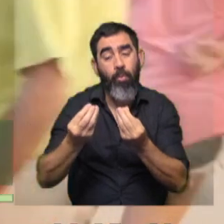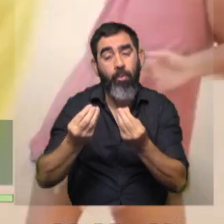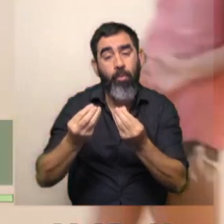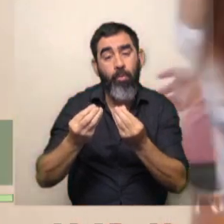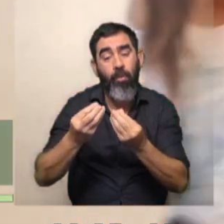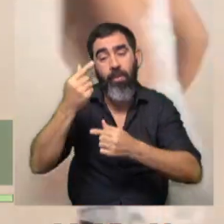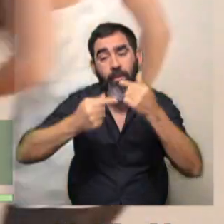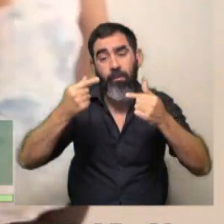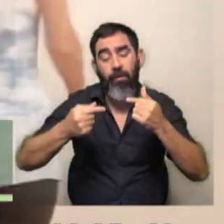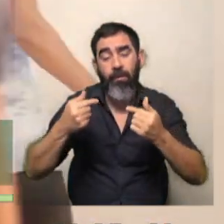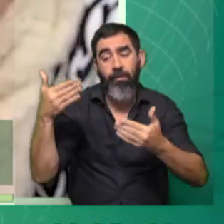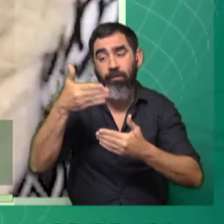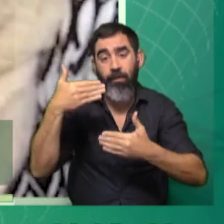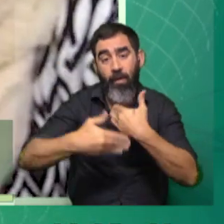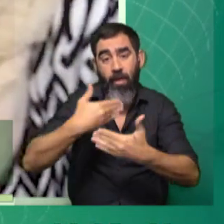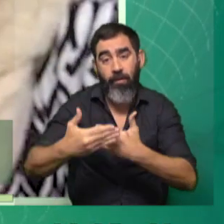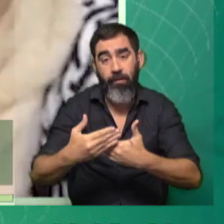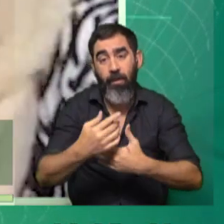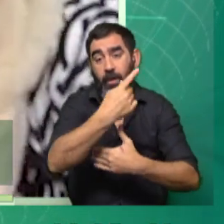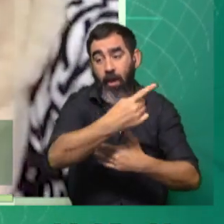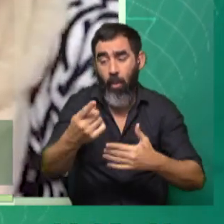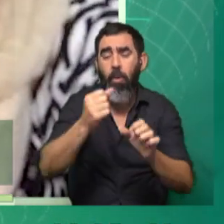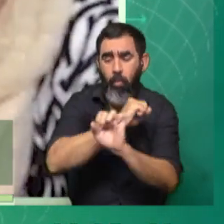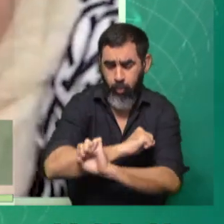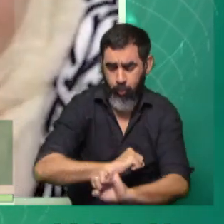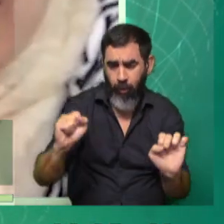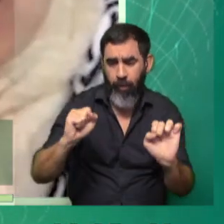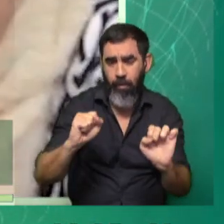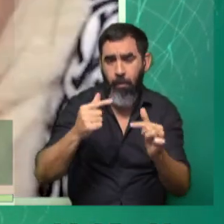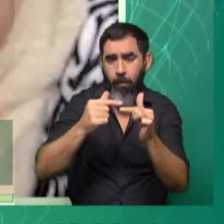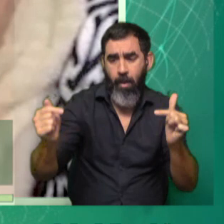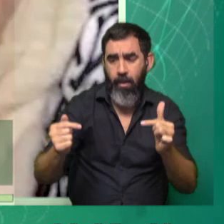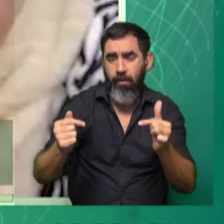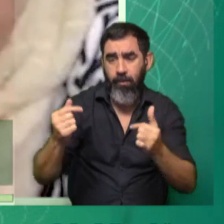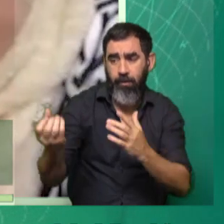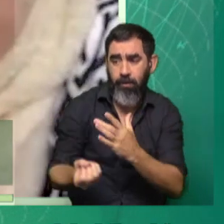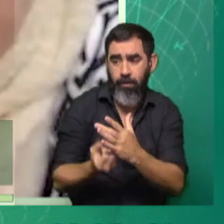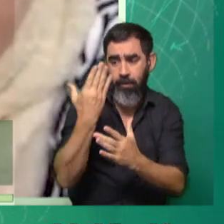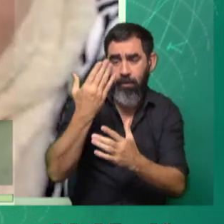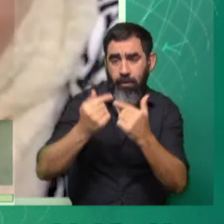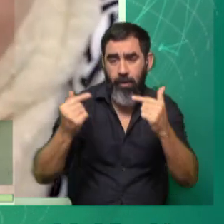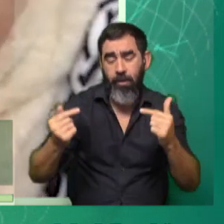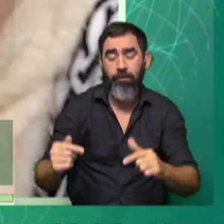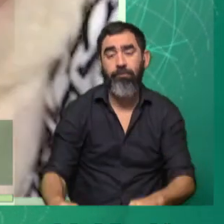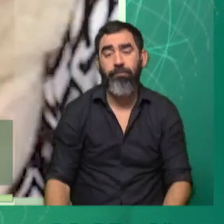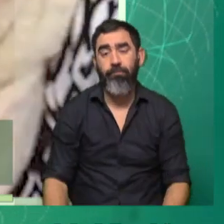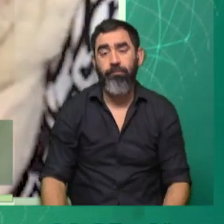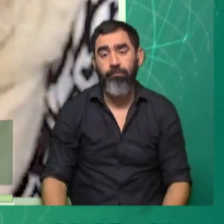en la diversidad, y cómo todos podemos, con esos materiales que se van apareciendo en el trabajo,